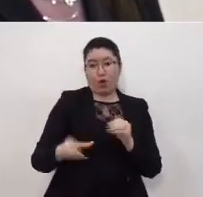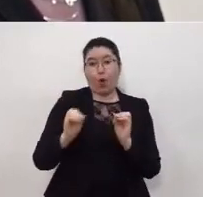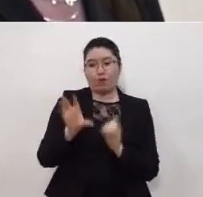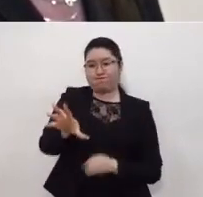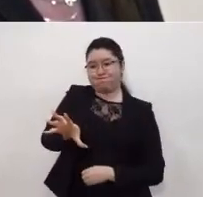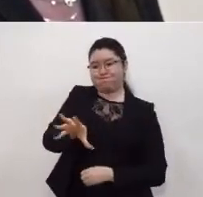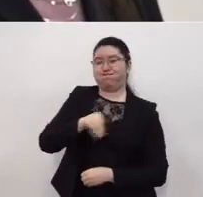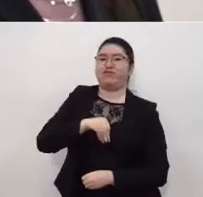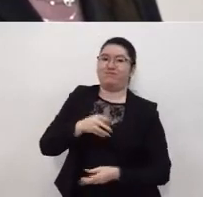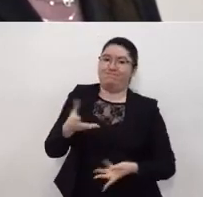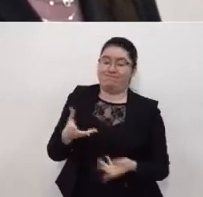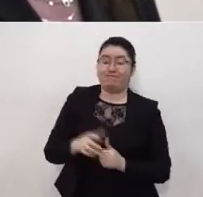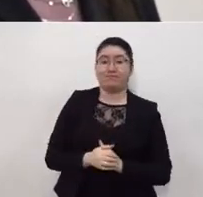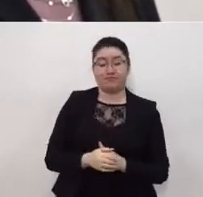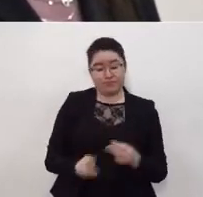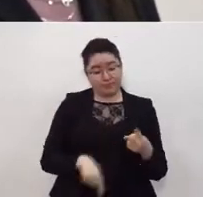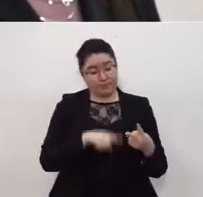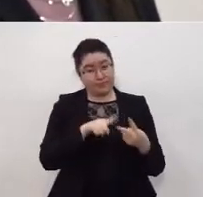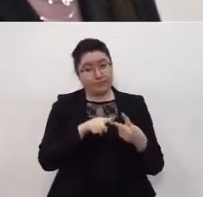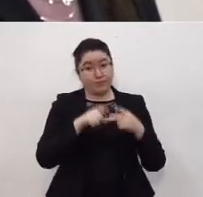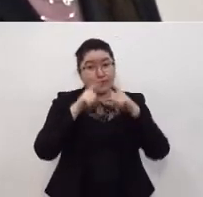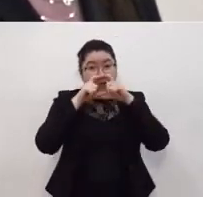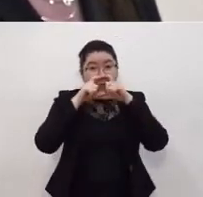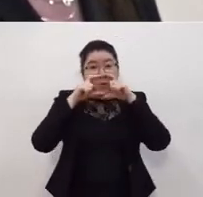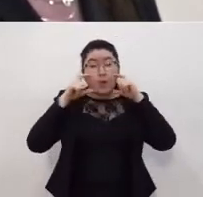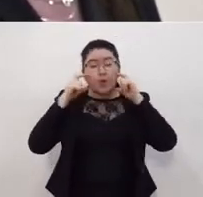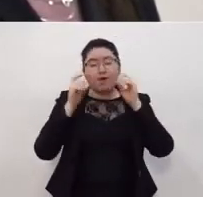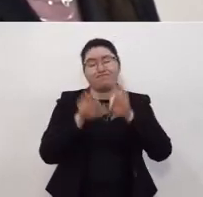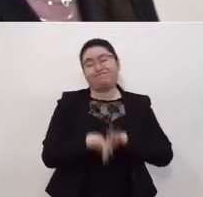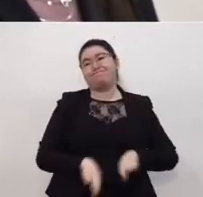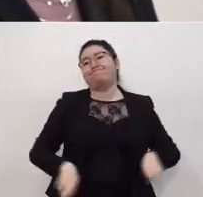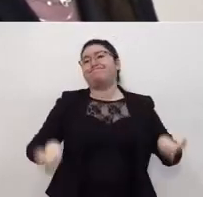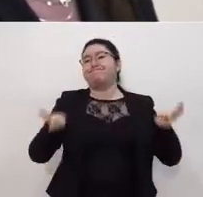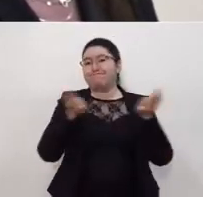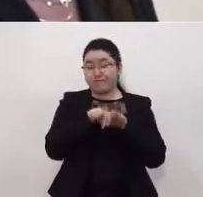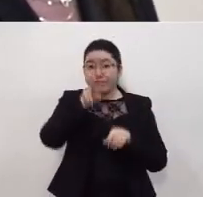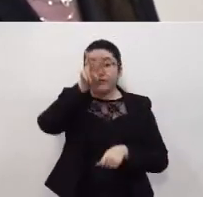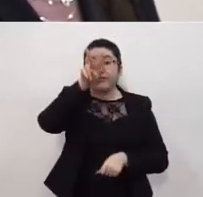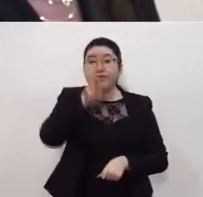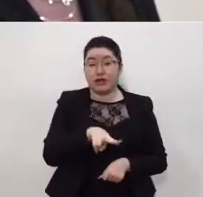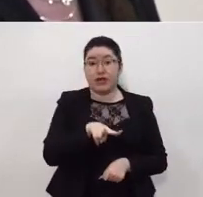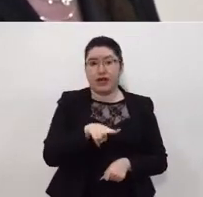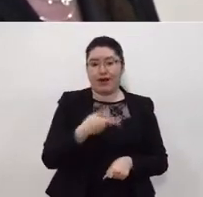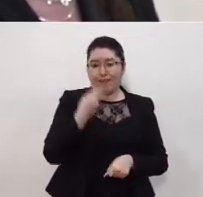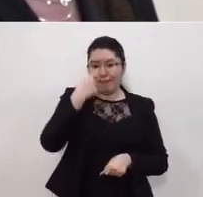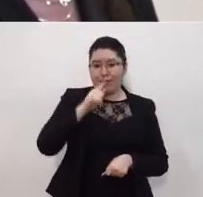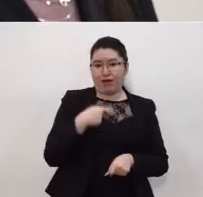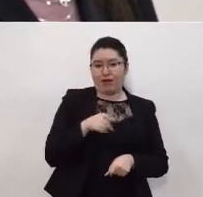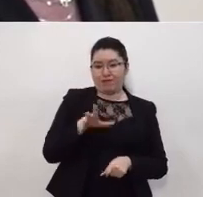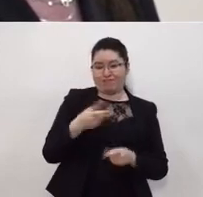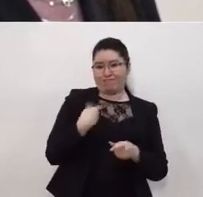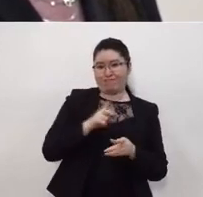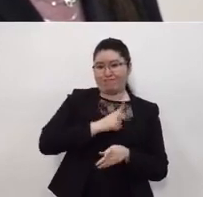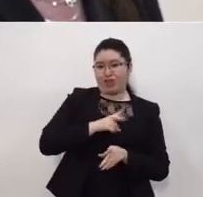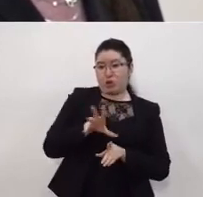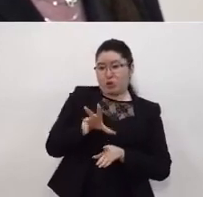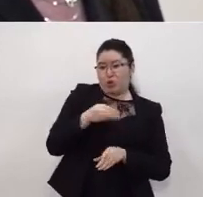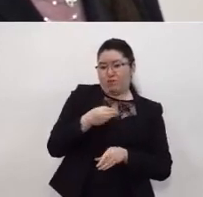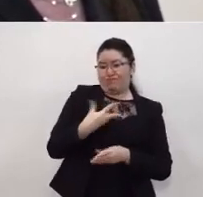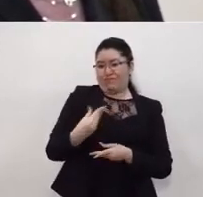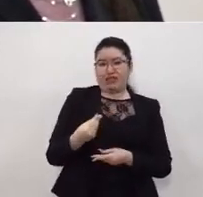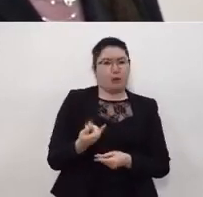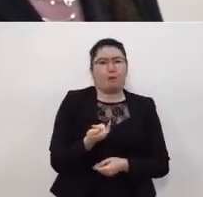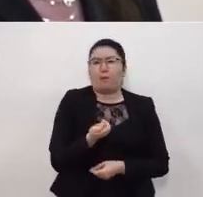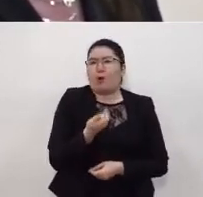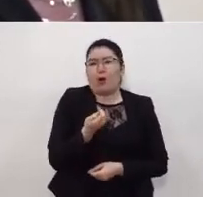contagiar. En segundo lugar, el uso de cubrebocas es muy importante como un mecanismo para reducir la propagación del virus a partir